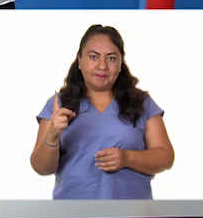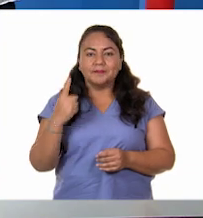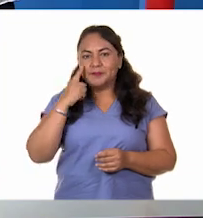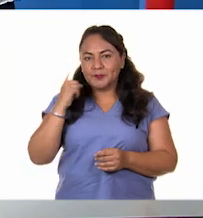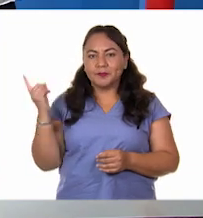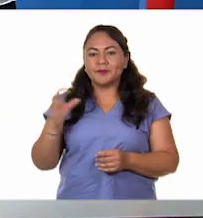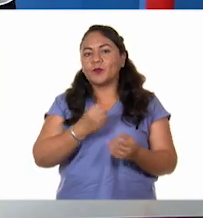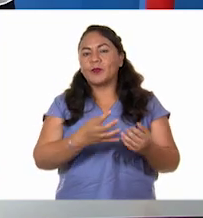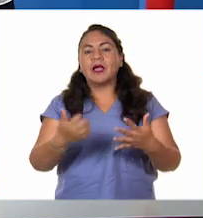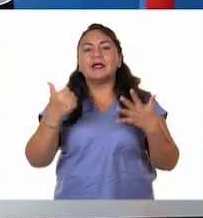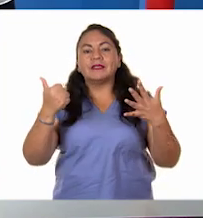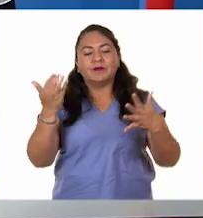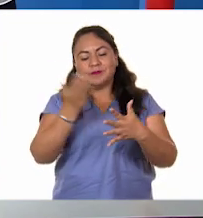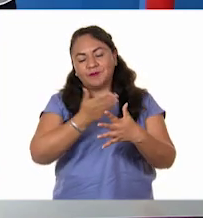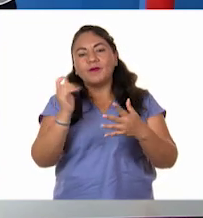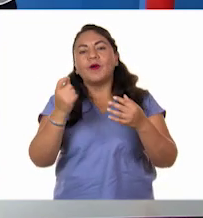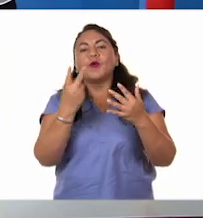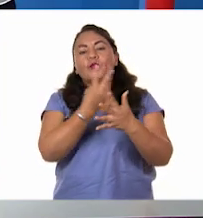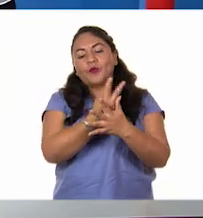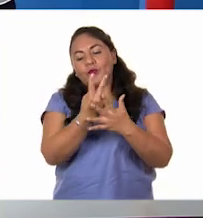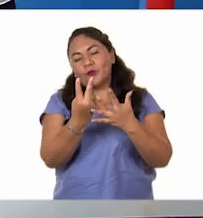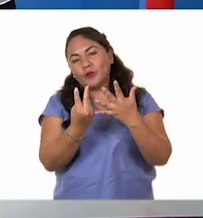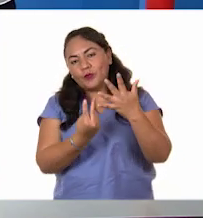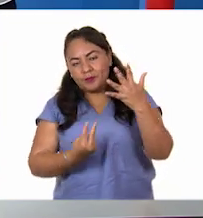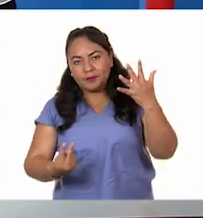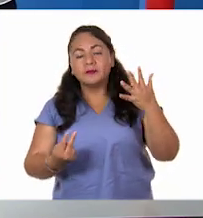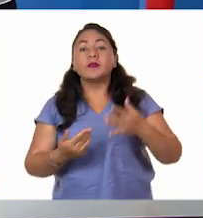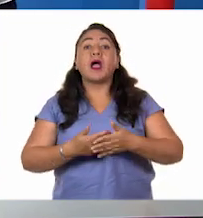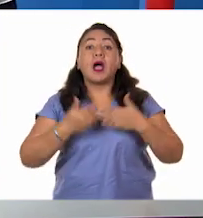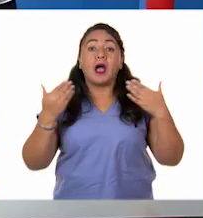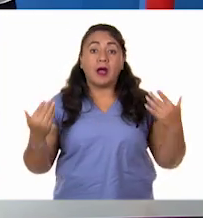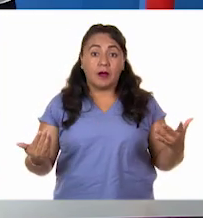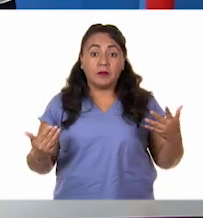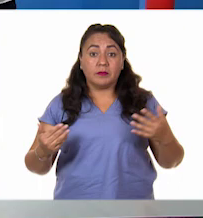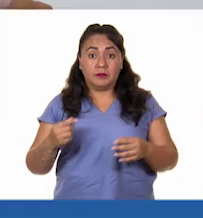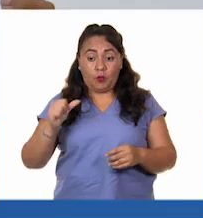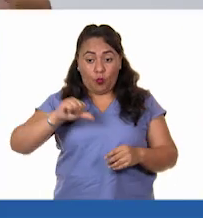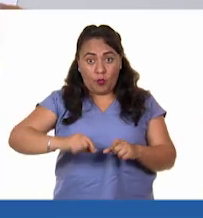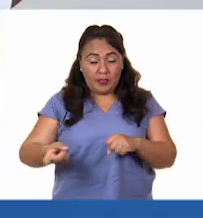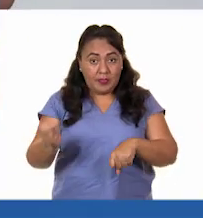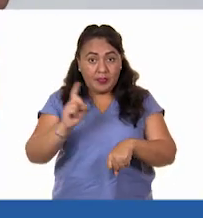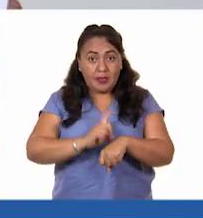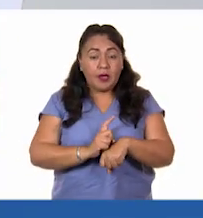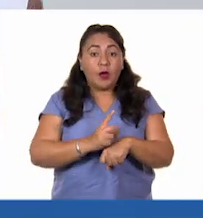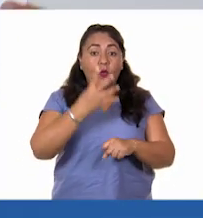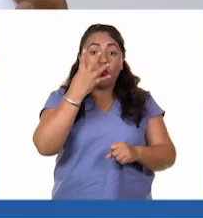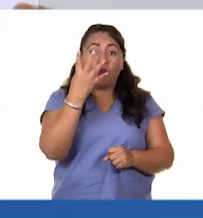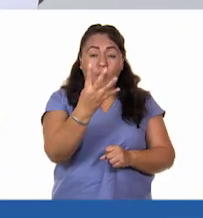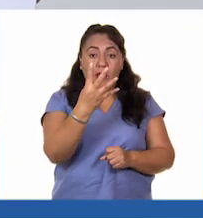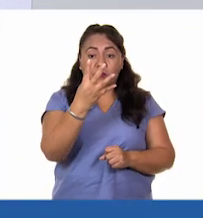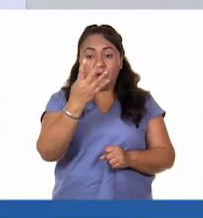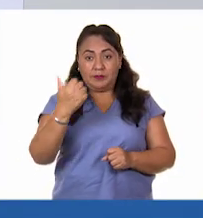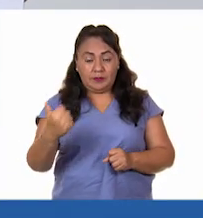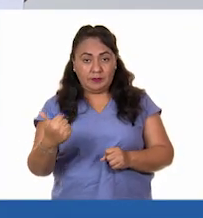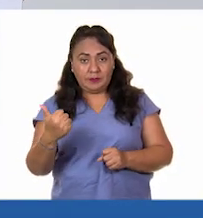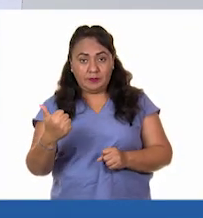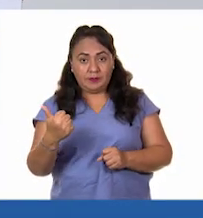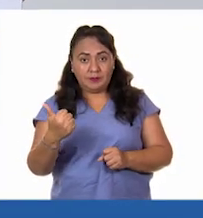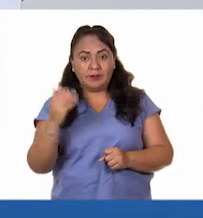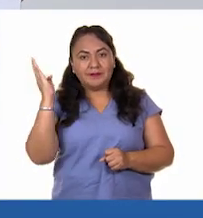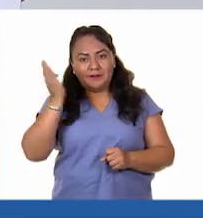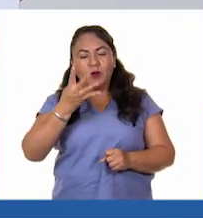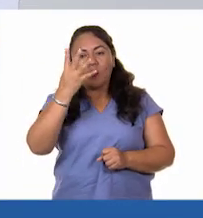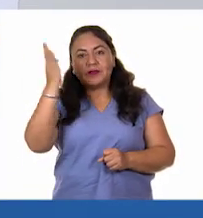las seis partes en que dividimos el año. La pregunta es, si digo que el día de hoy han transcurrido cuatro sextas partes,